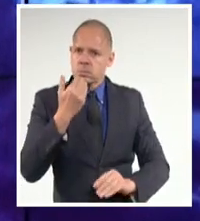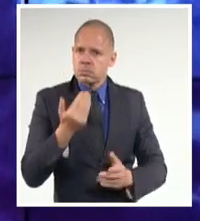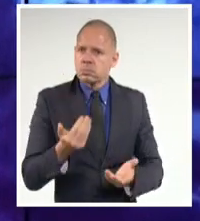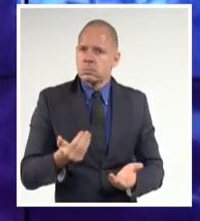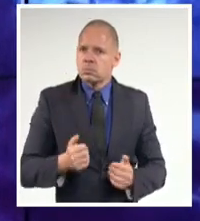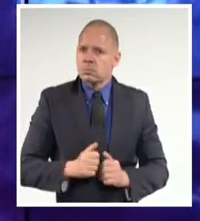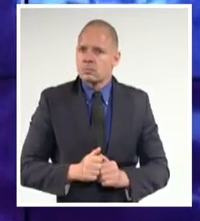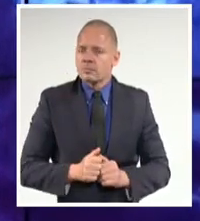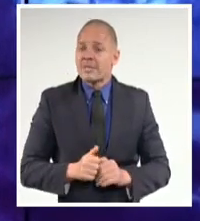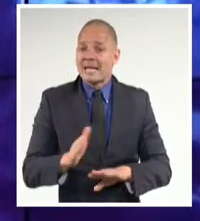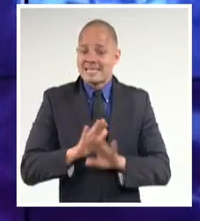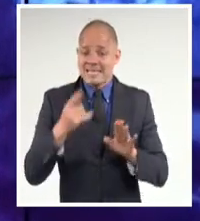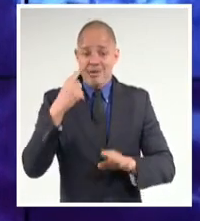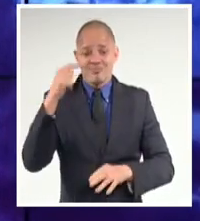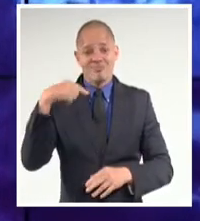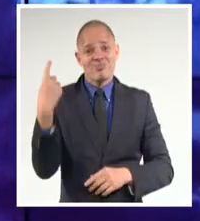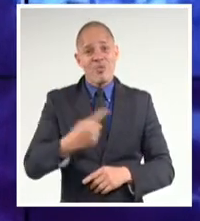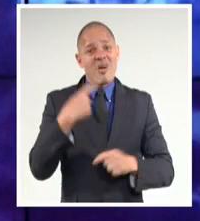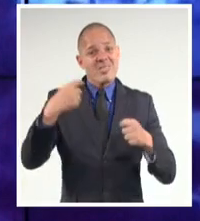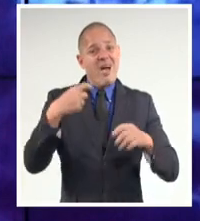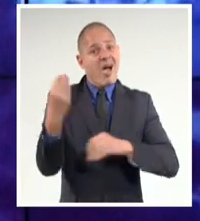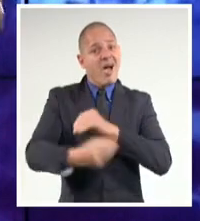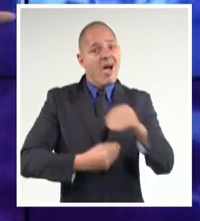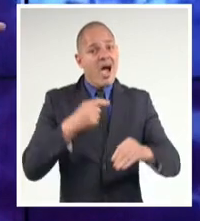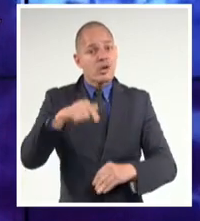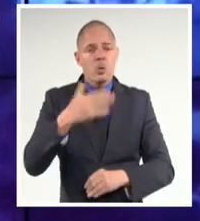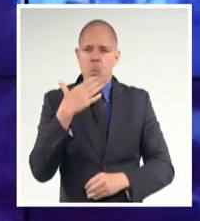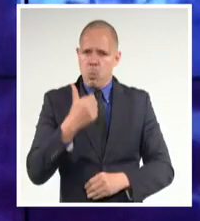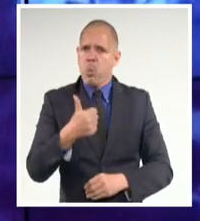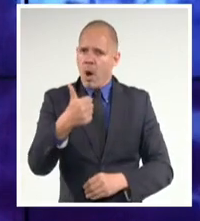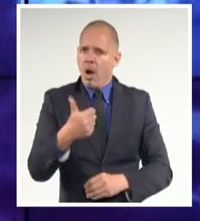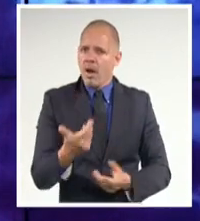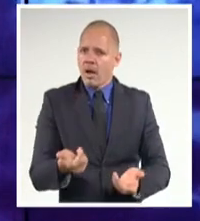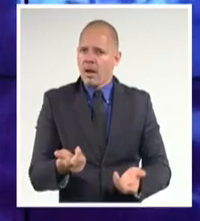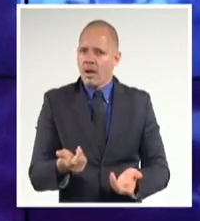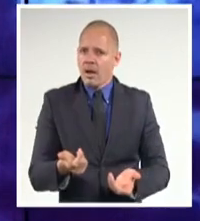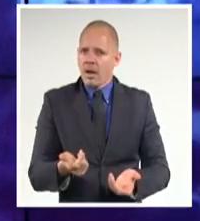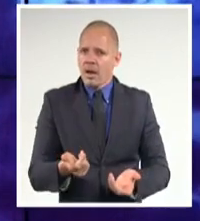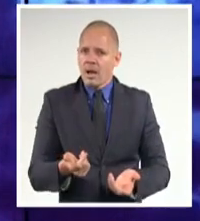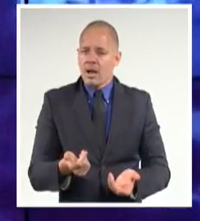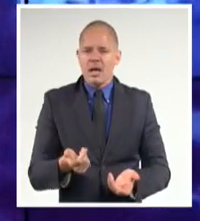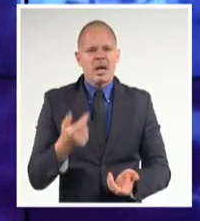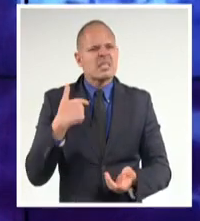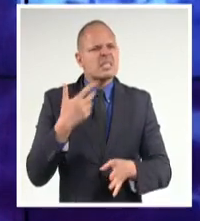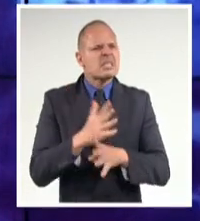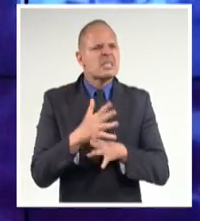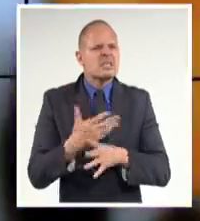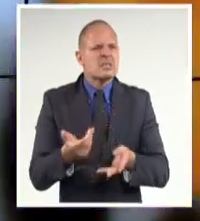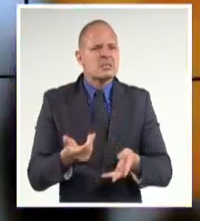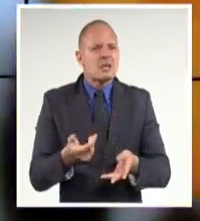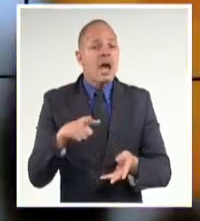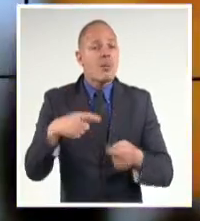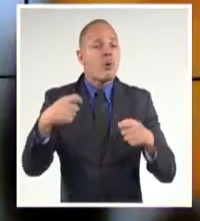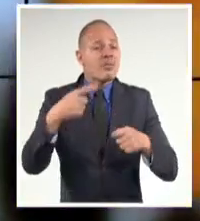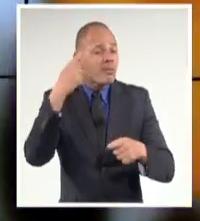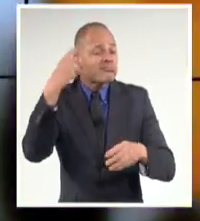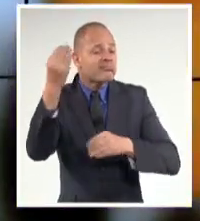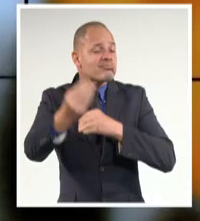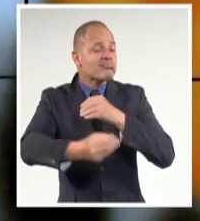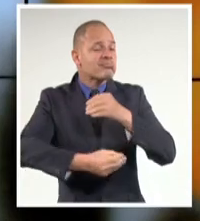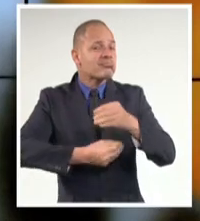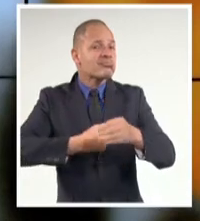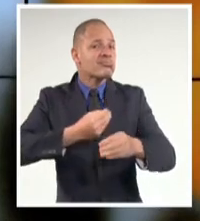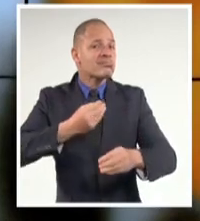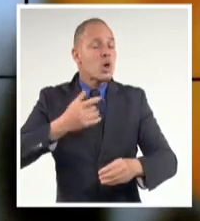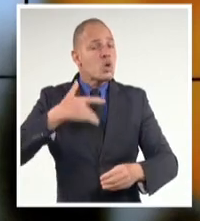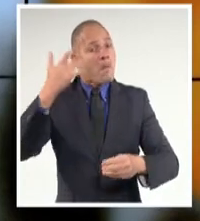y esa es también una tarea revolucionaria y lo digo sin sesgos políticos, porque la revolución, al menos